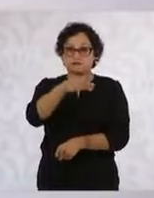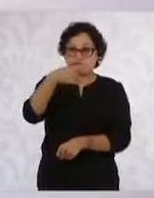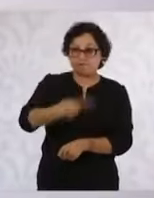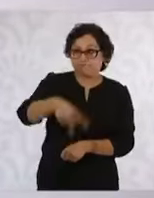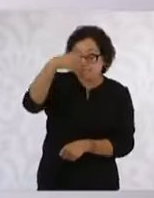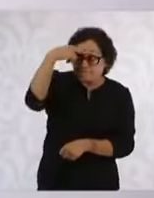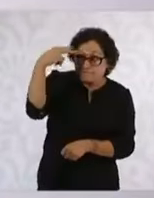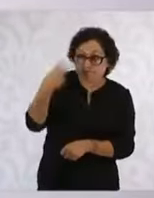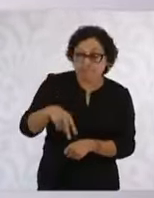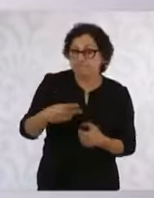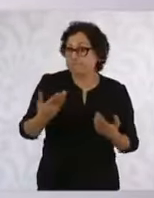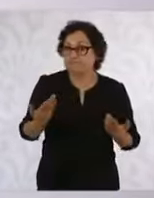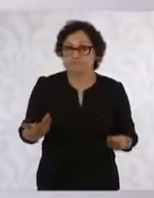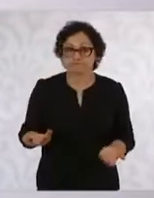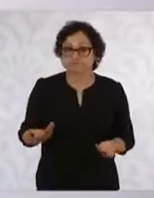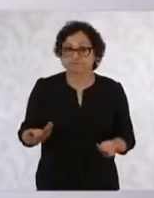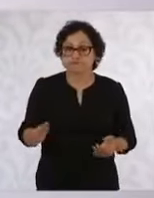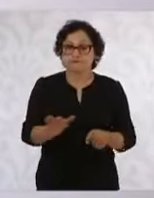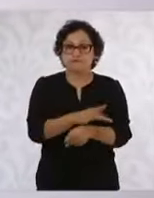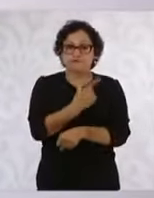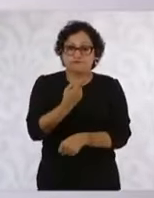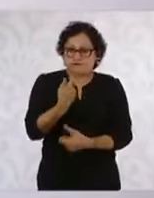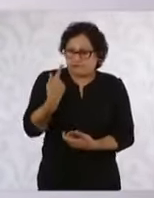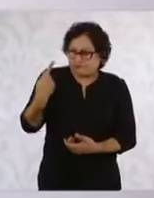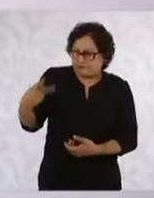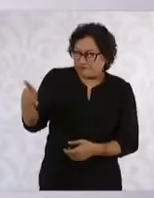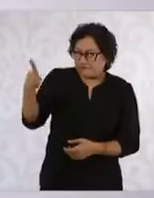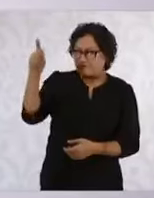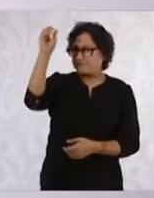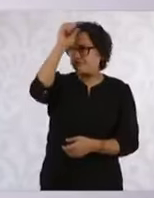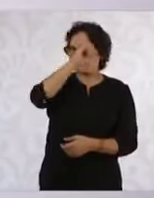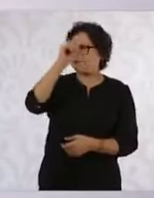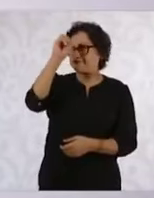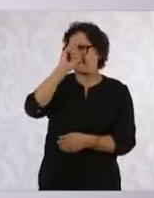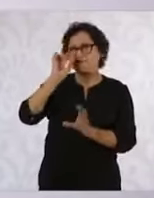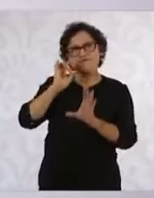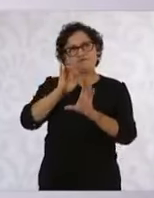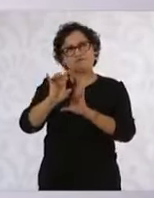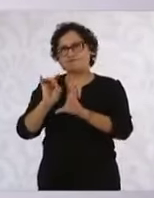porque es que no hay explicación intermedia.